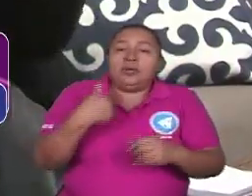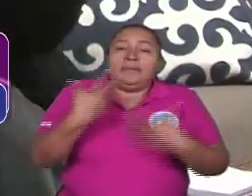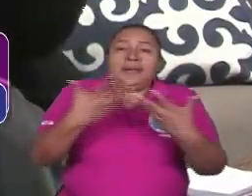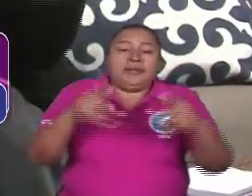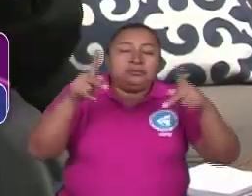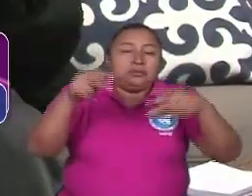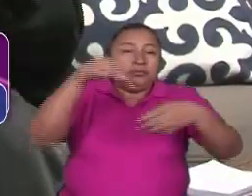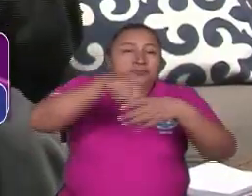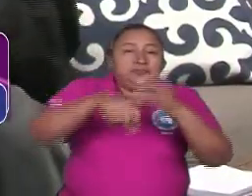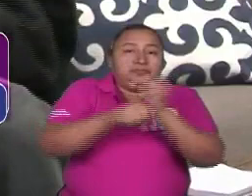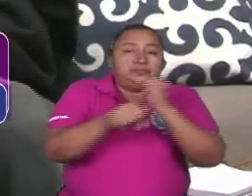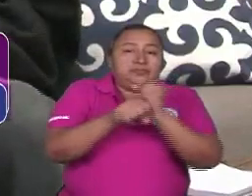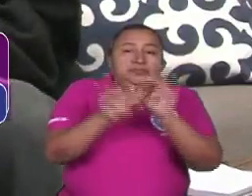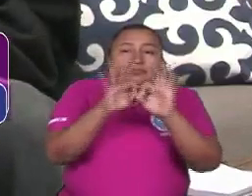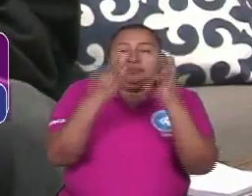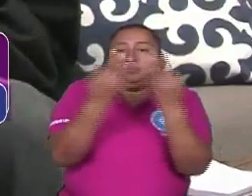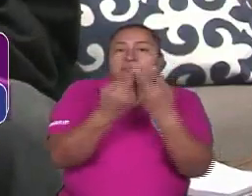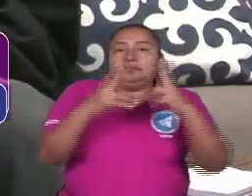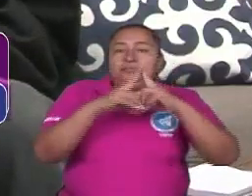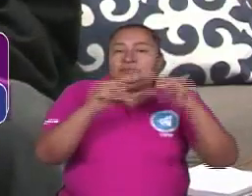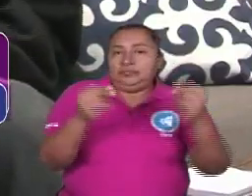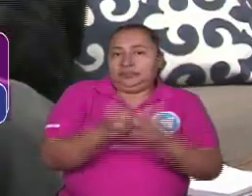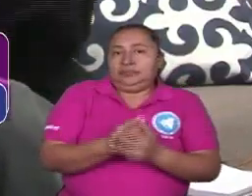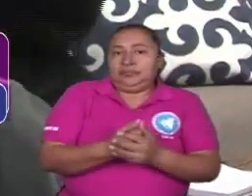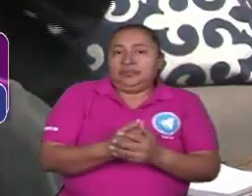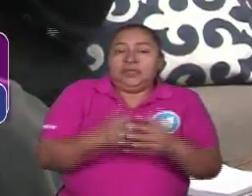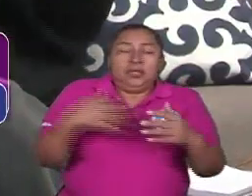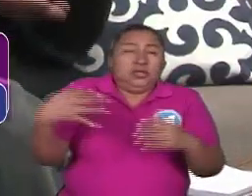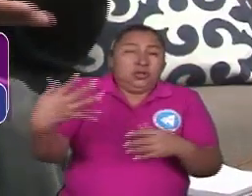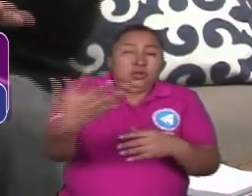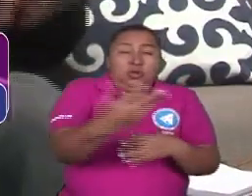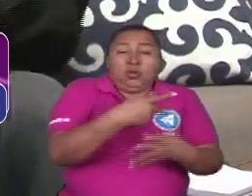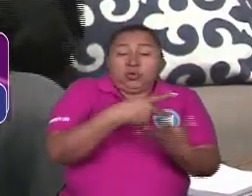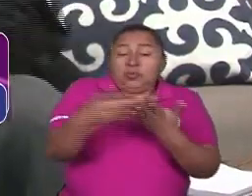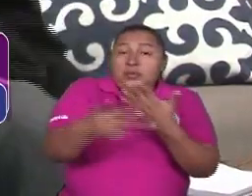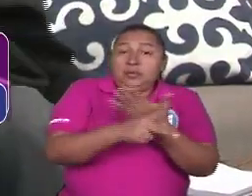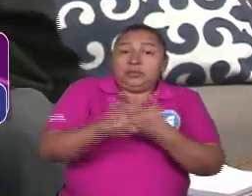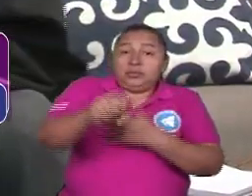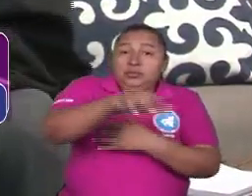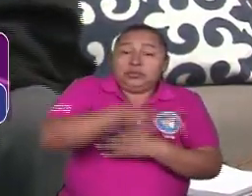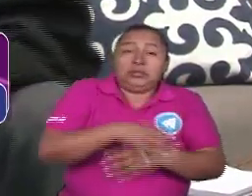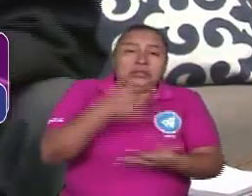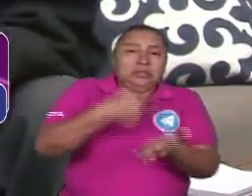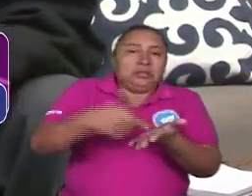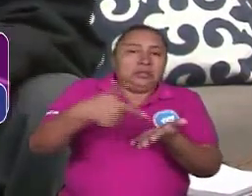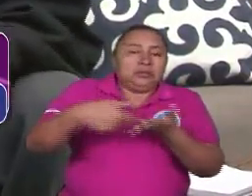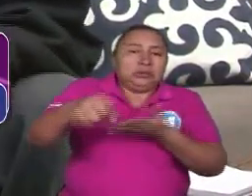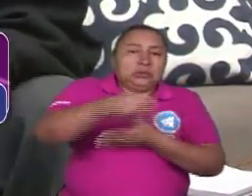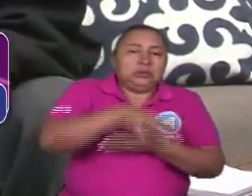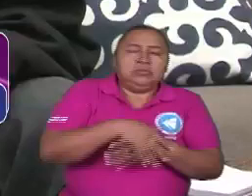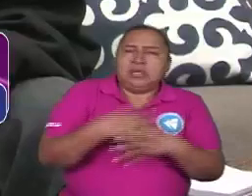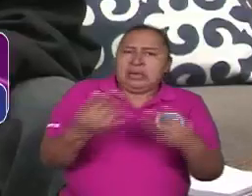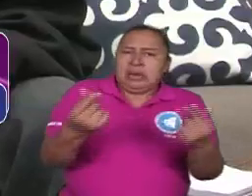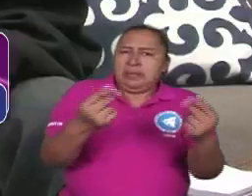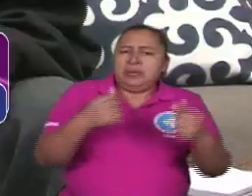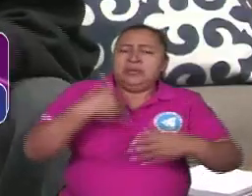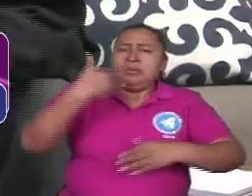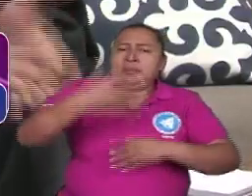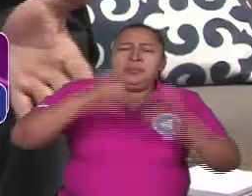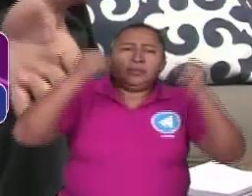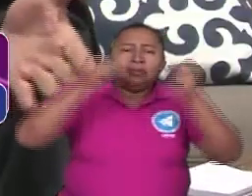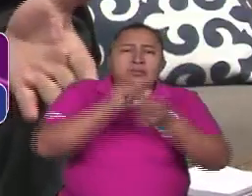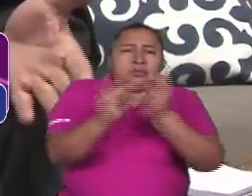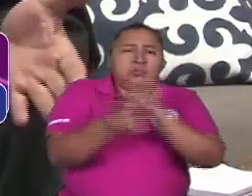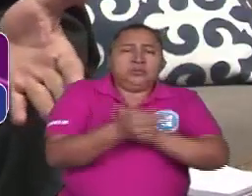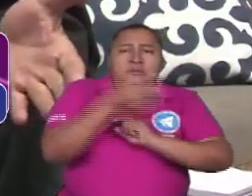empleo y el ingreso de las familias nicaragüenses y todos los programas sociales el gasto social inmediatamente después del triunfo de la revolución